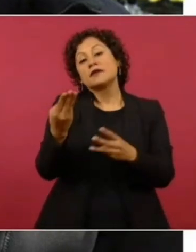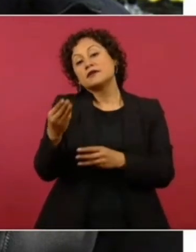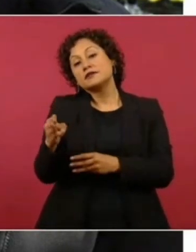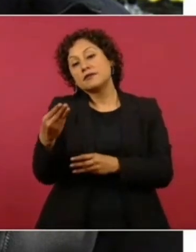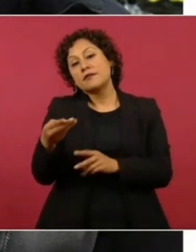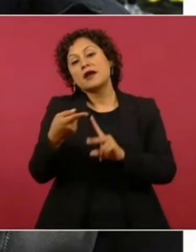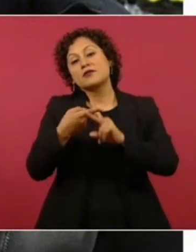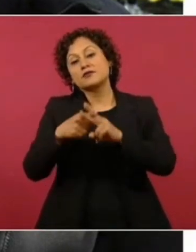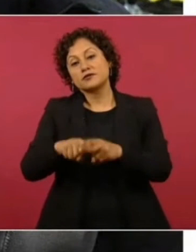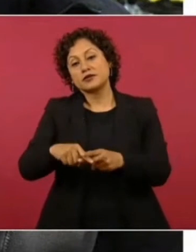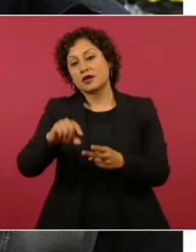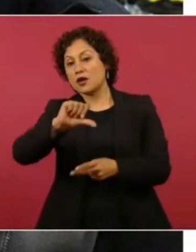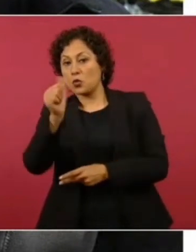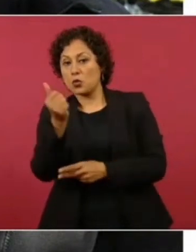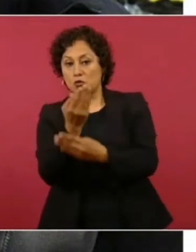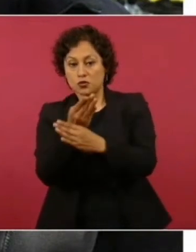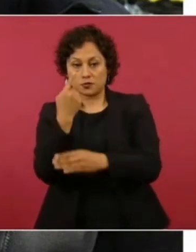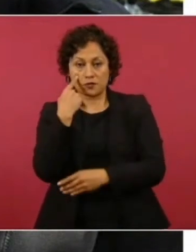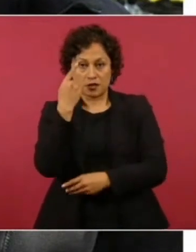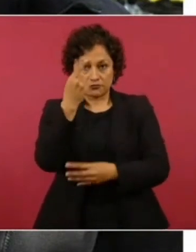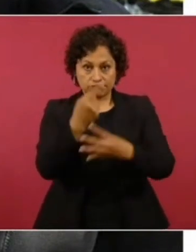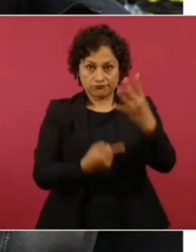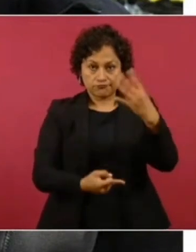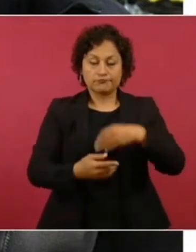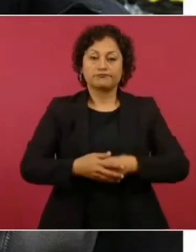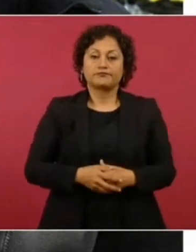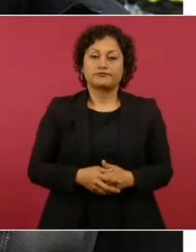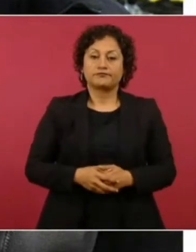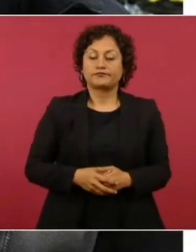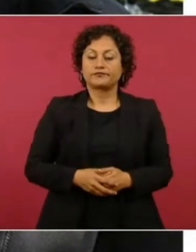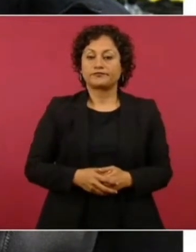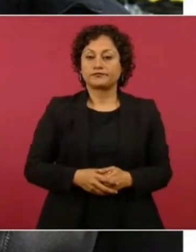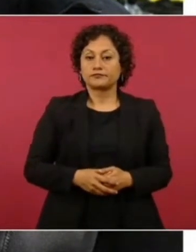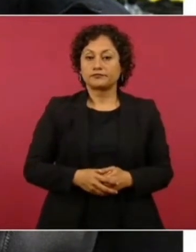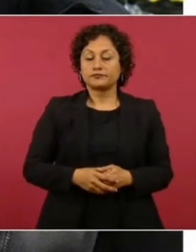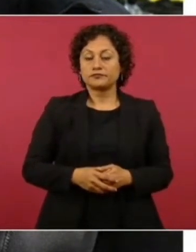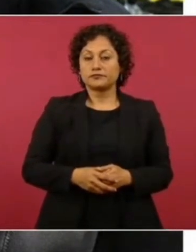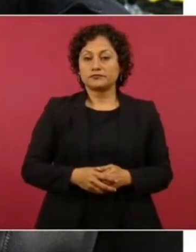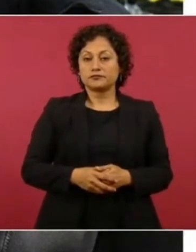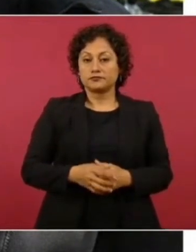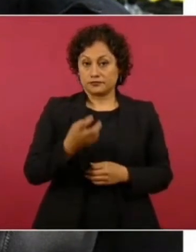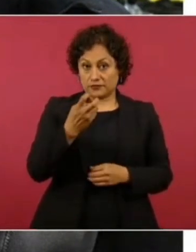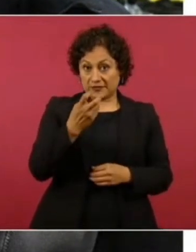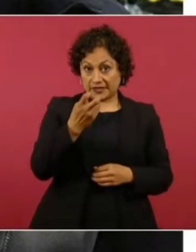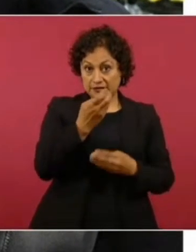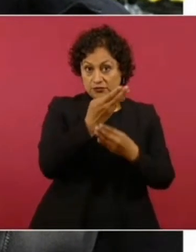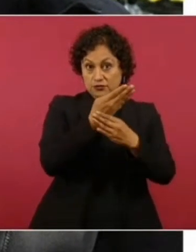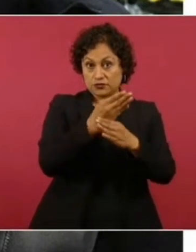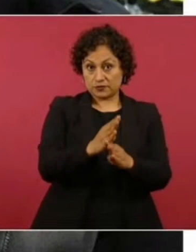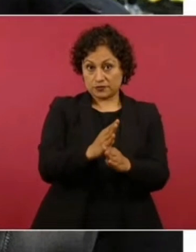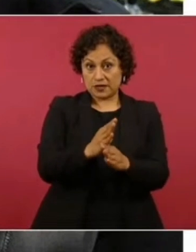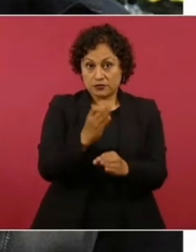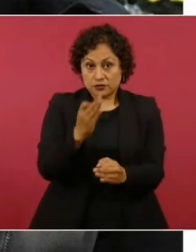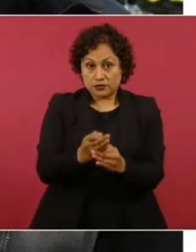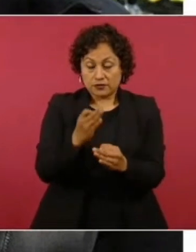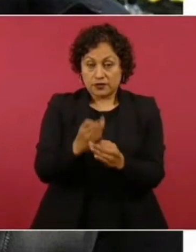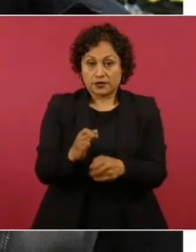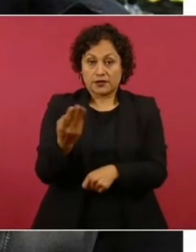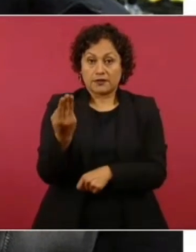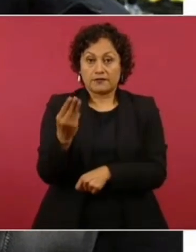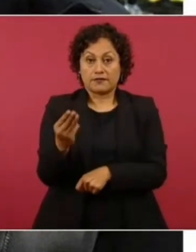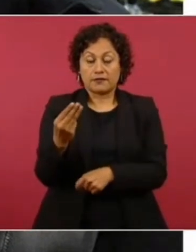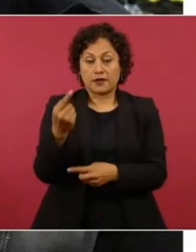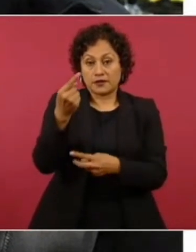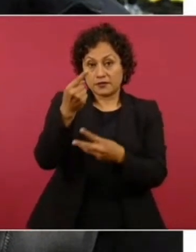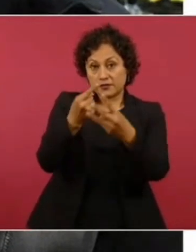con los siguientes bancos. Para estos bancos que cumplen la etapa del mes de mayo, hemos